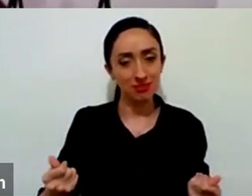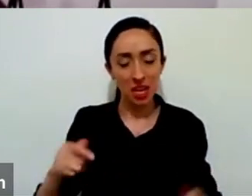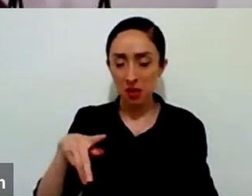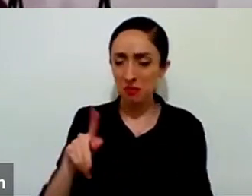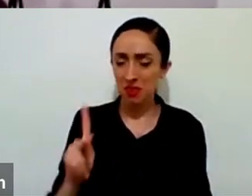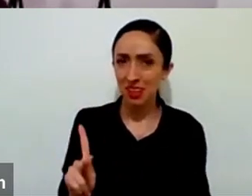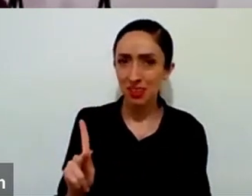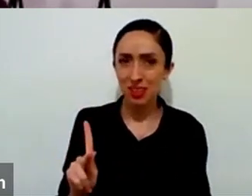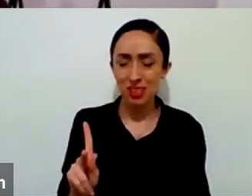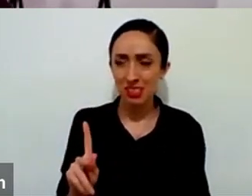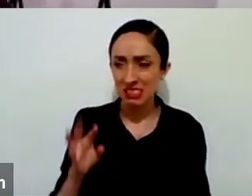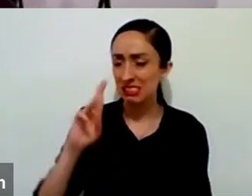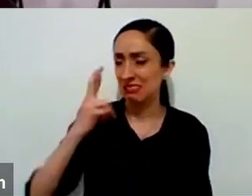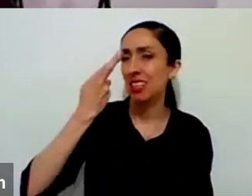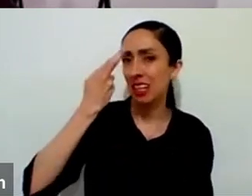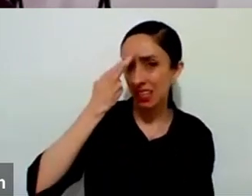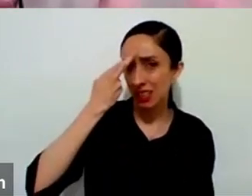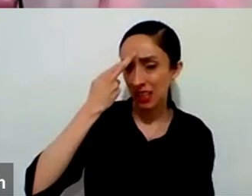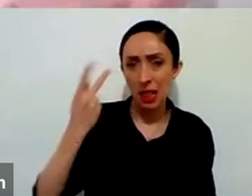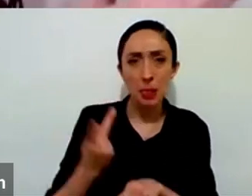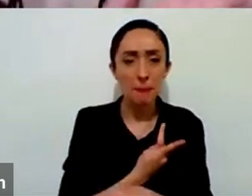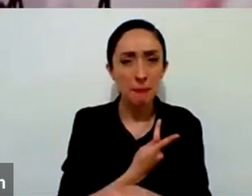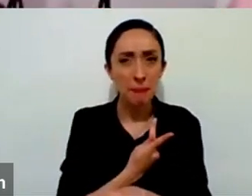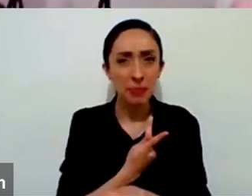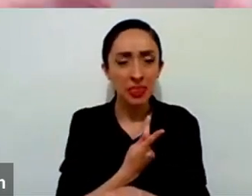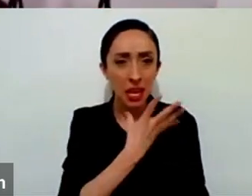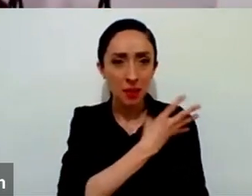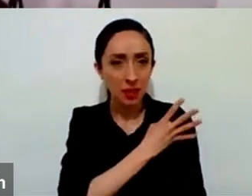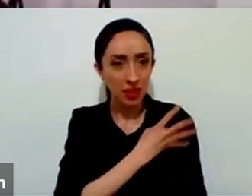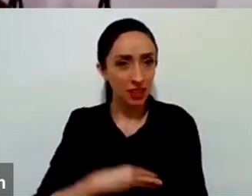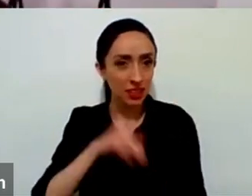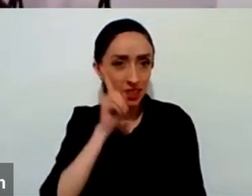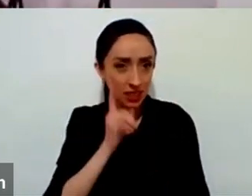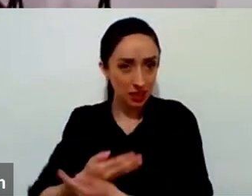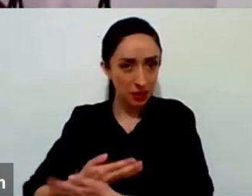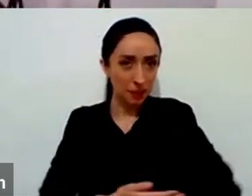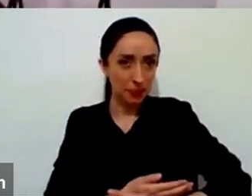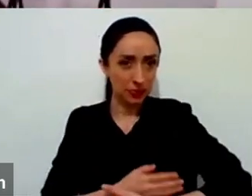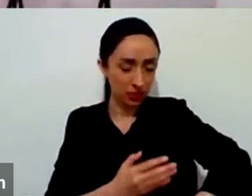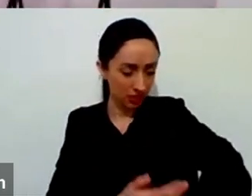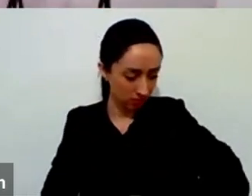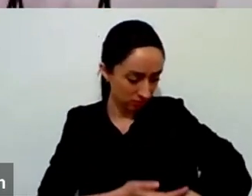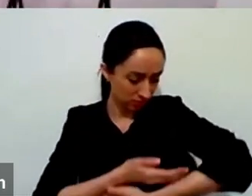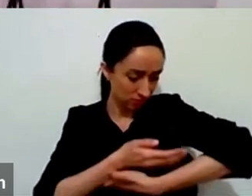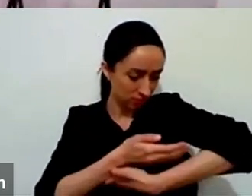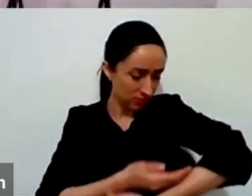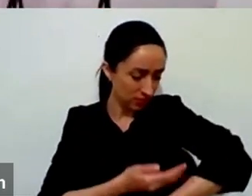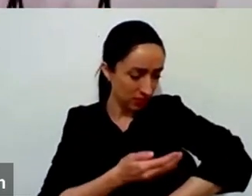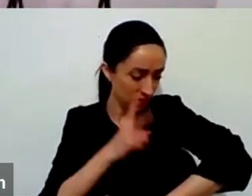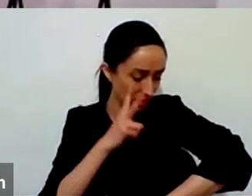hija cara a cara y la podía sostener en la palma de mi mano y un poquito más